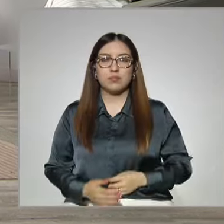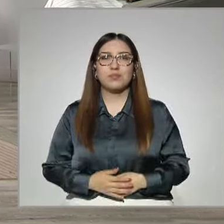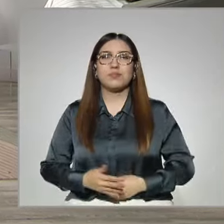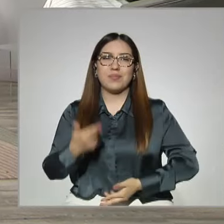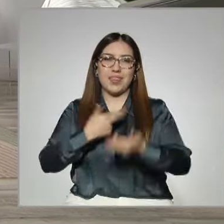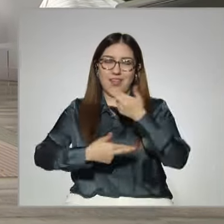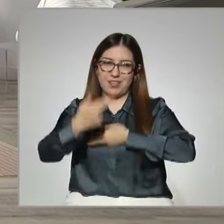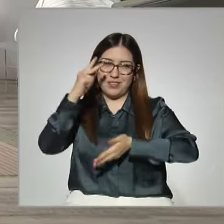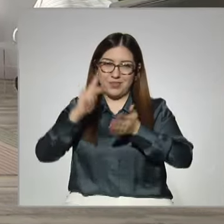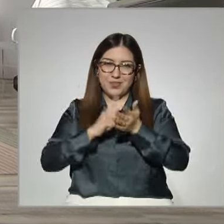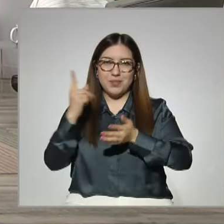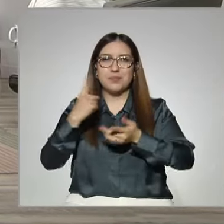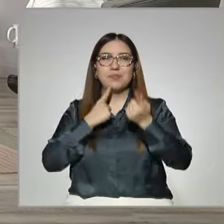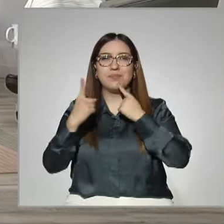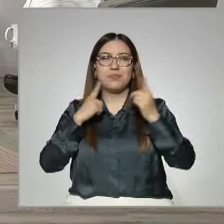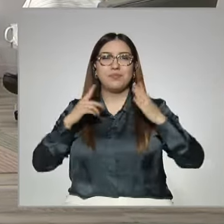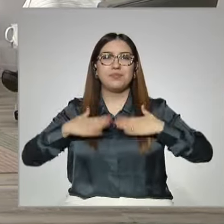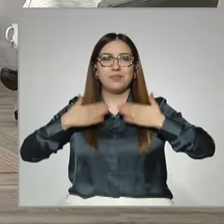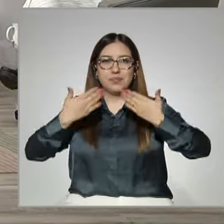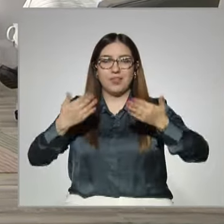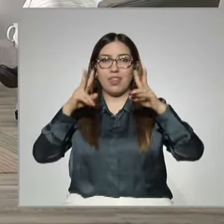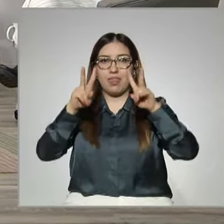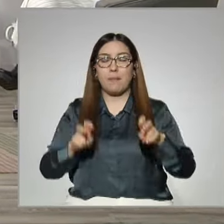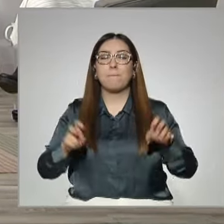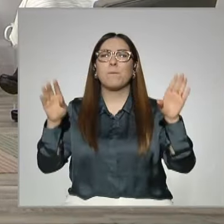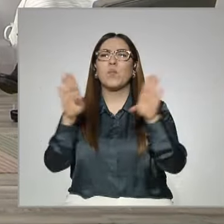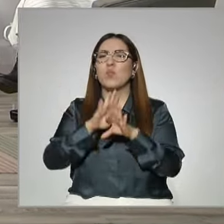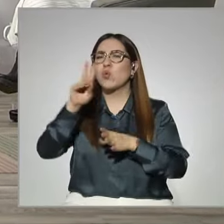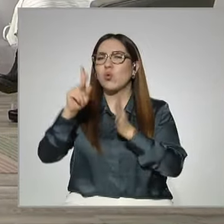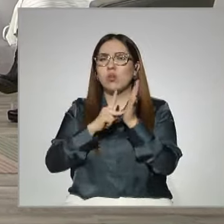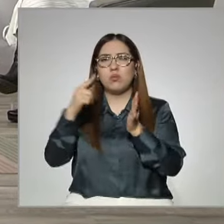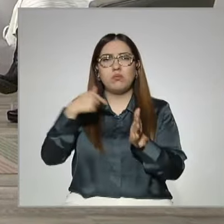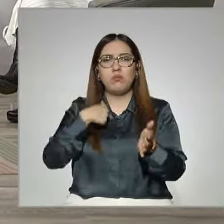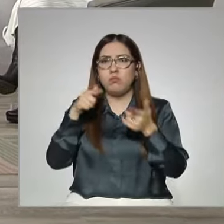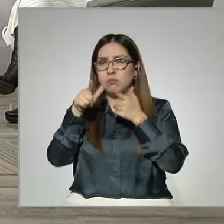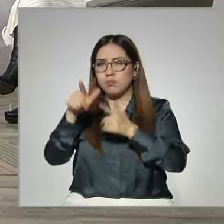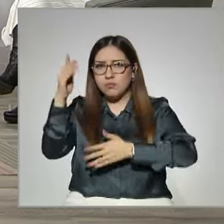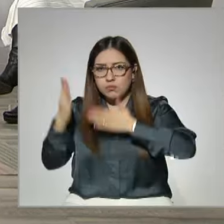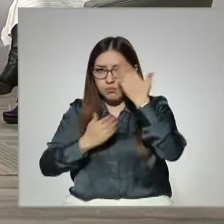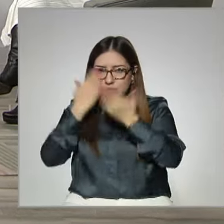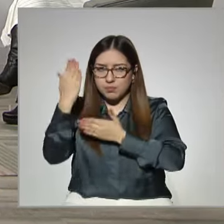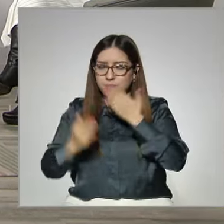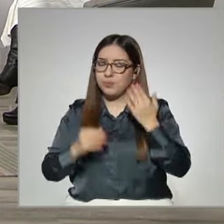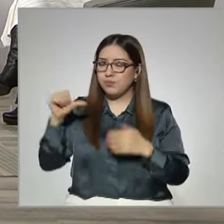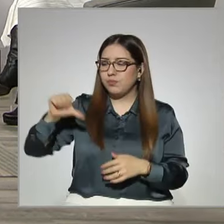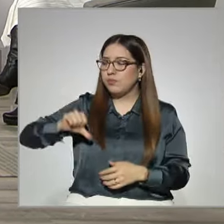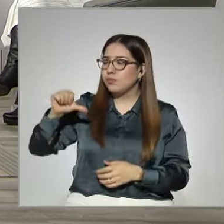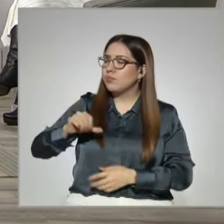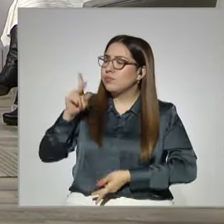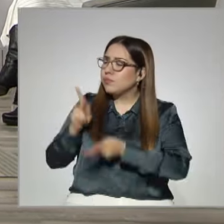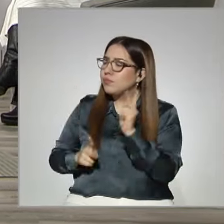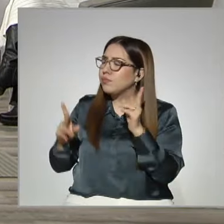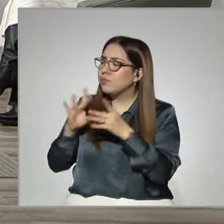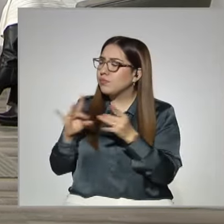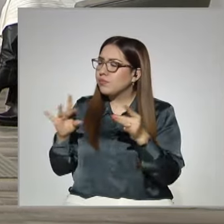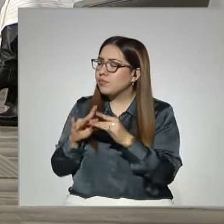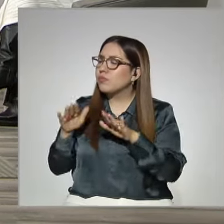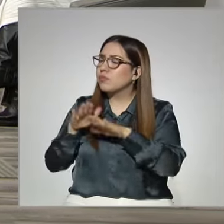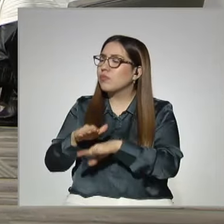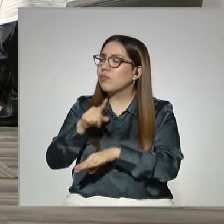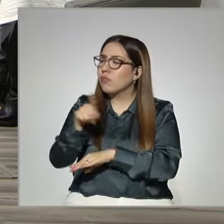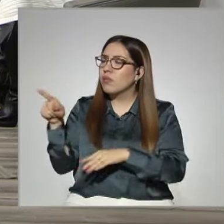Regresamos a Diálogos en Confianza con el tema cómo retomar mis estudios y estamos hablando, Eduardo, de que las personas en reclusión